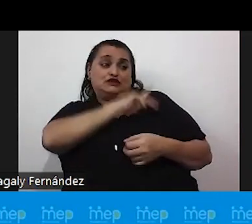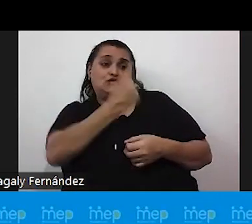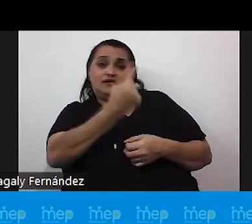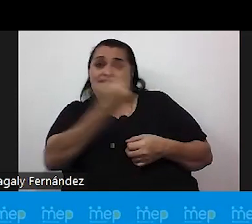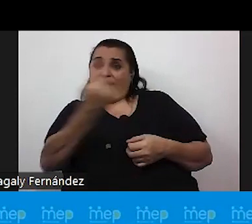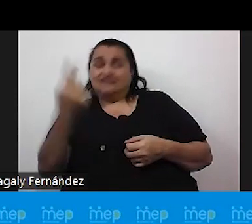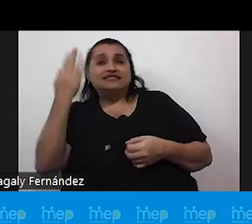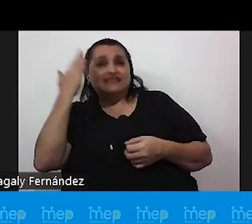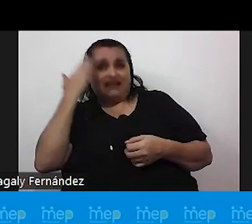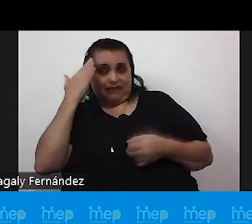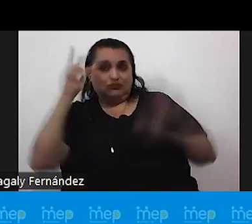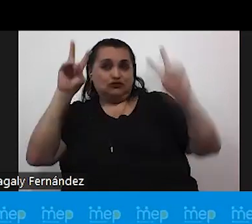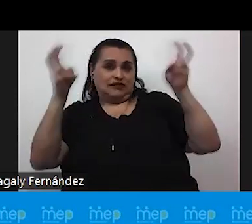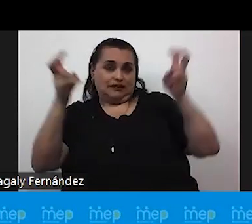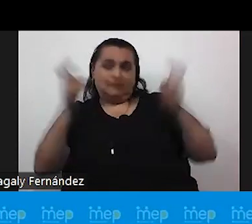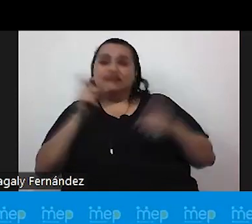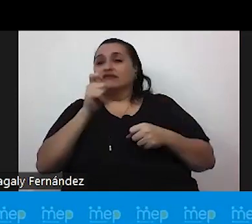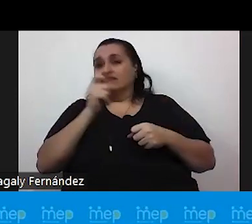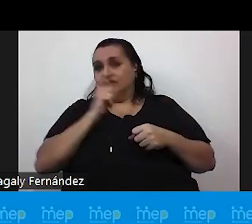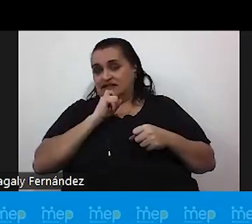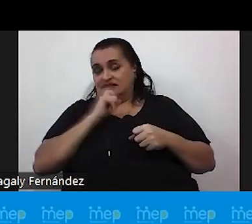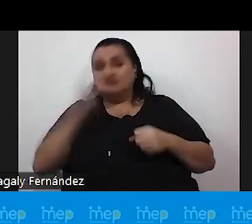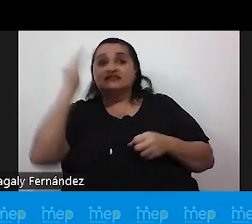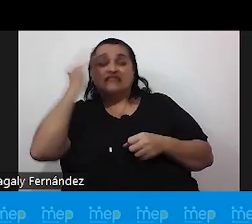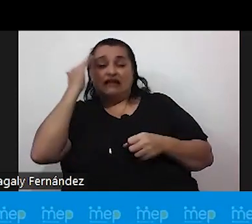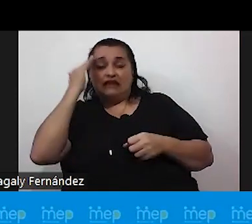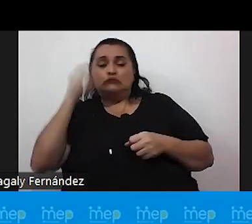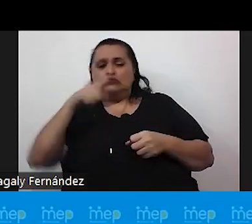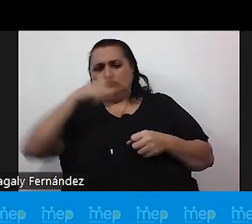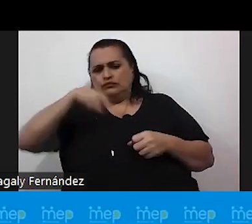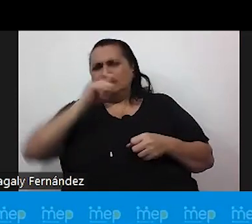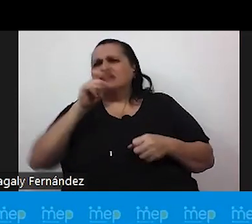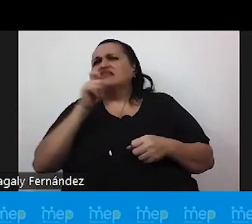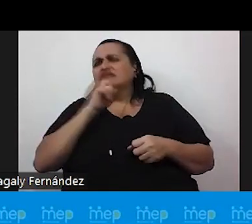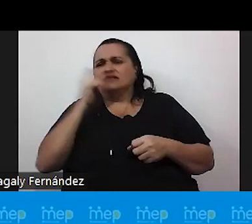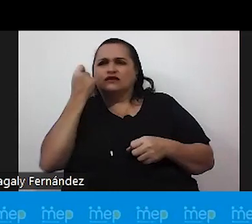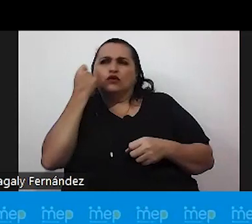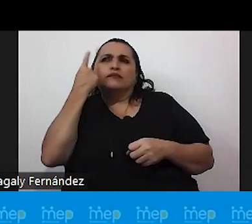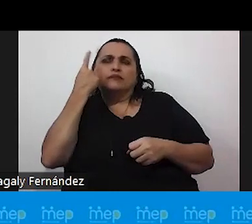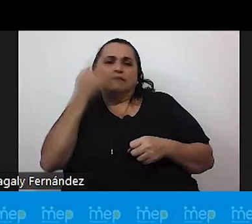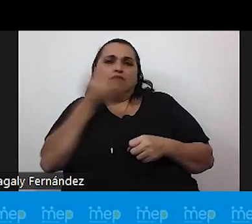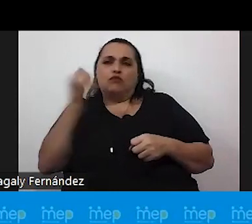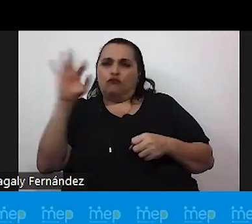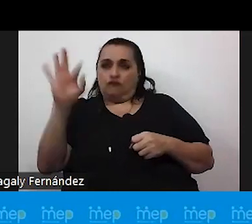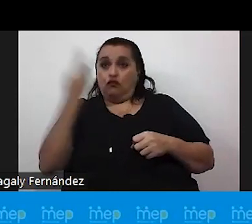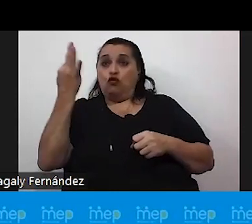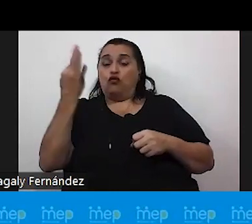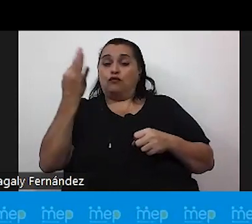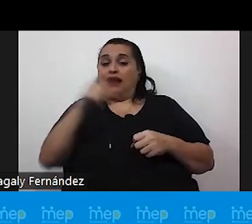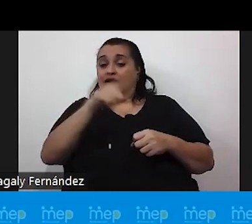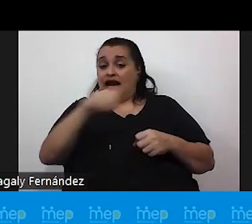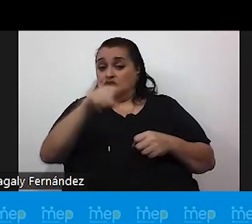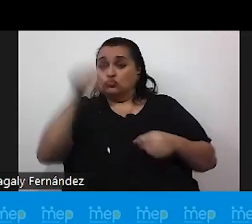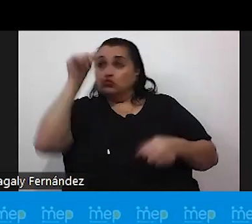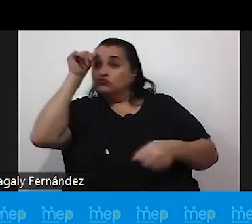es difícil sabemos que a veces se nos puede dificultar comprenderlo de una mejor forma nos hace un recordatorio